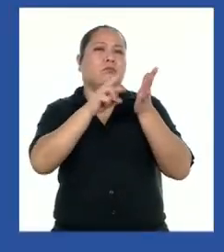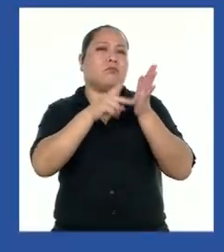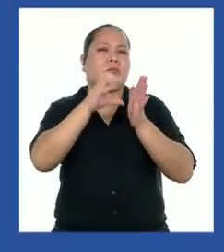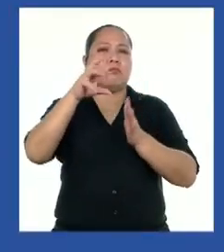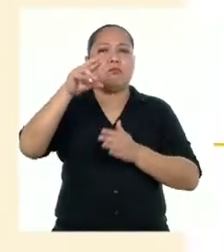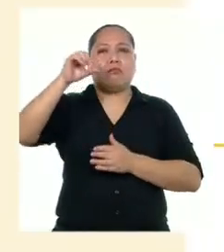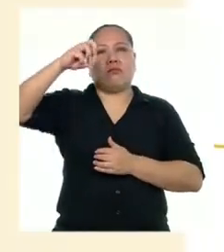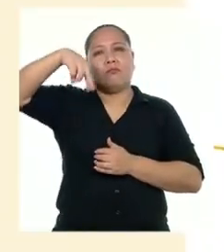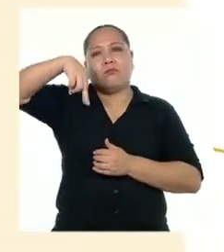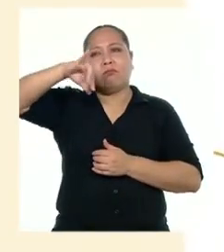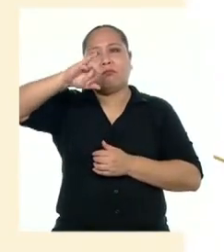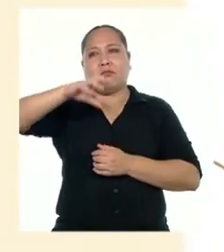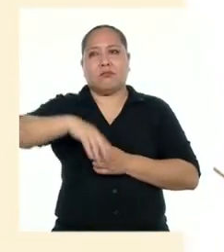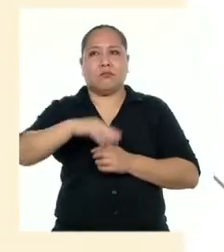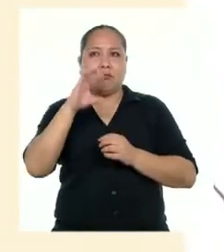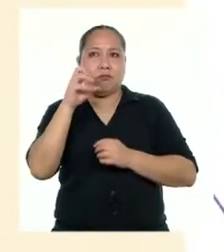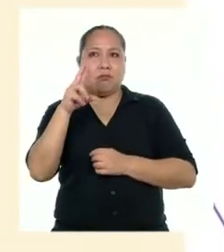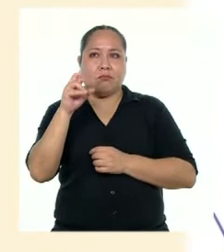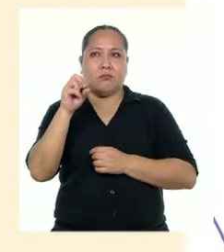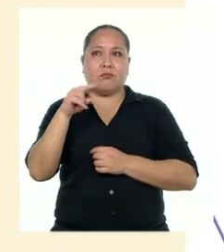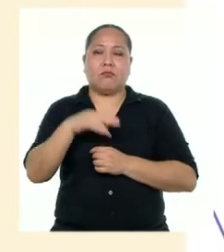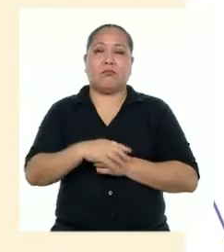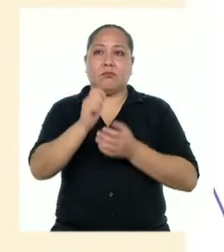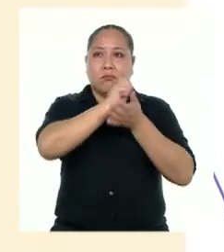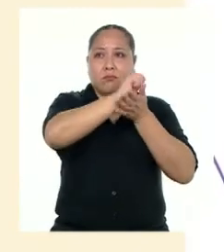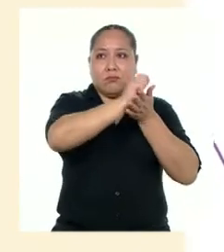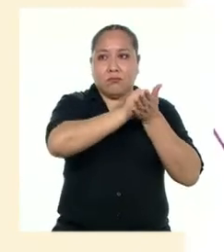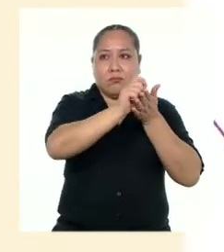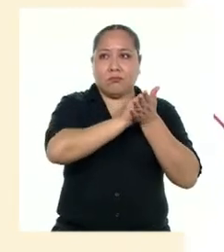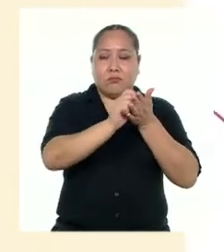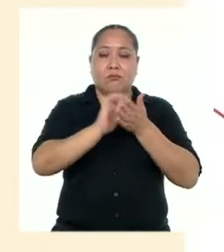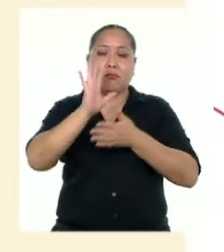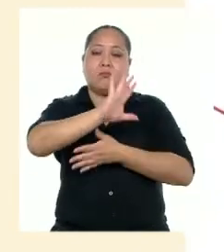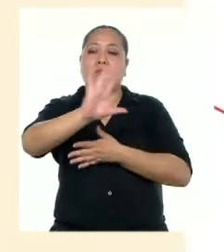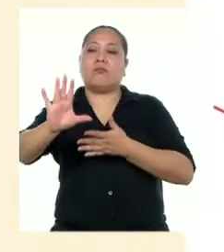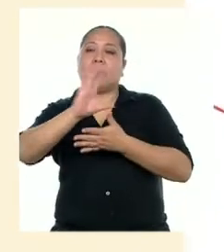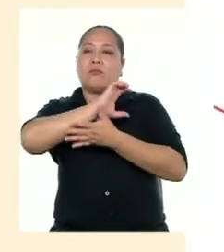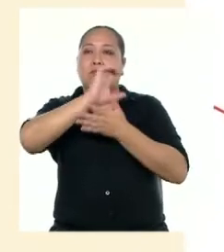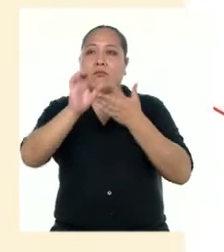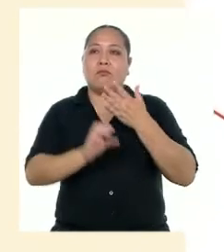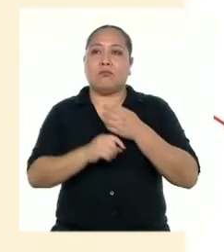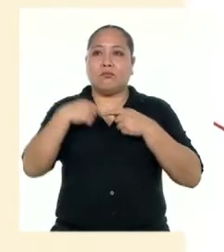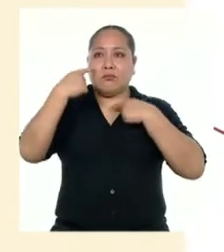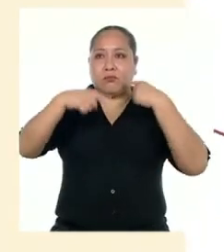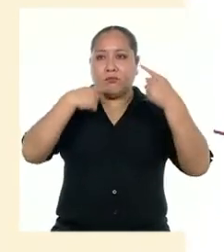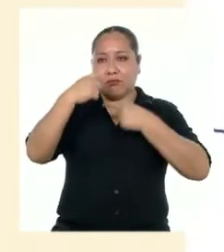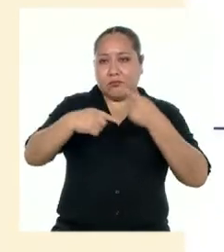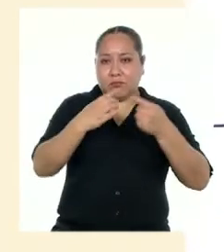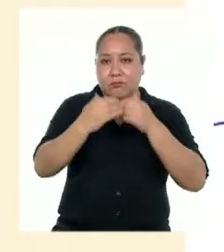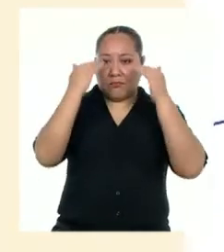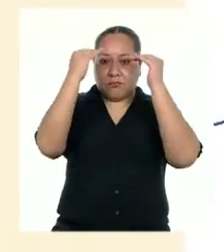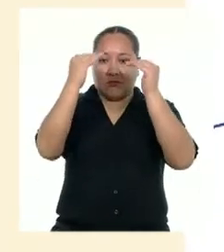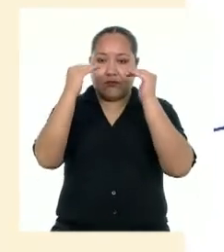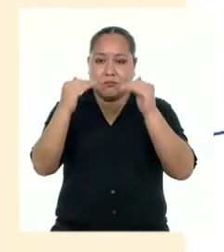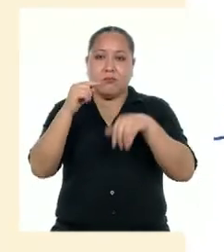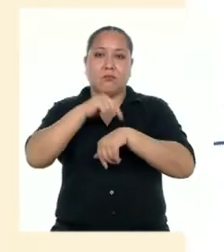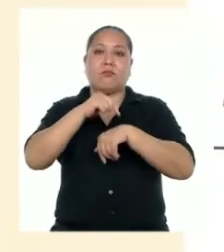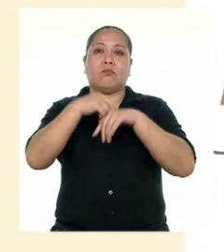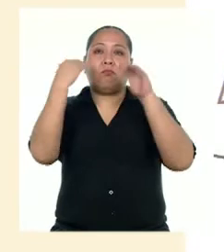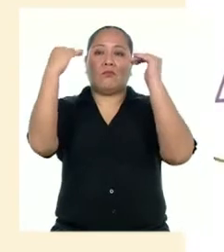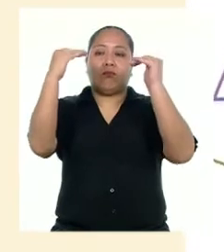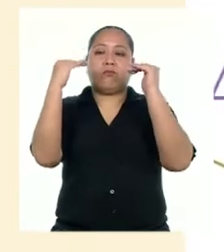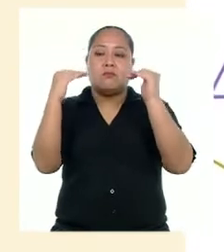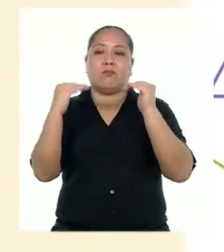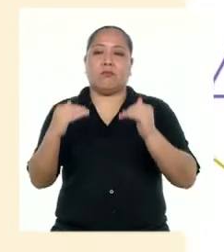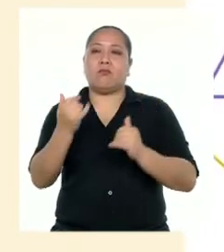La crónica es un texto que se caracteriza por narrar según el orden temporal en que